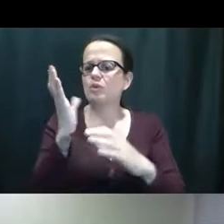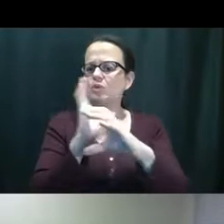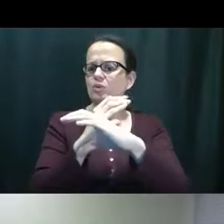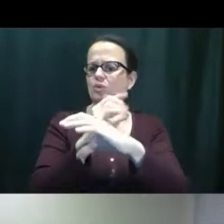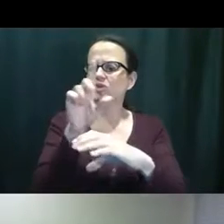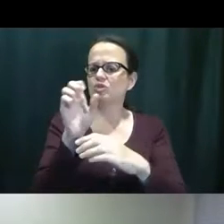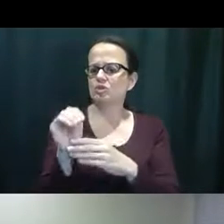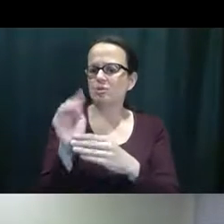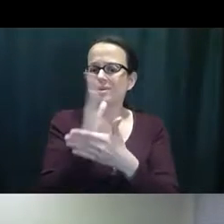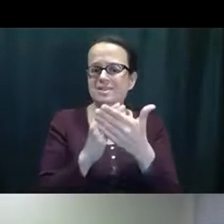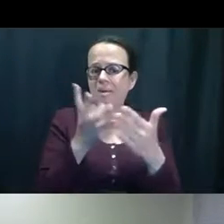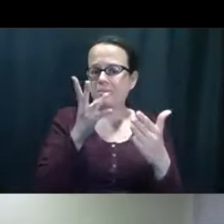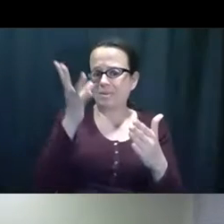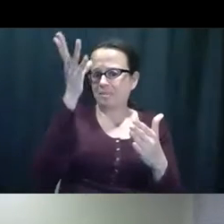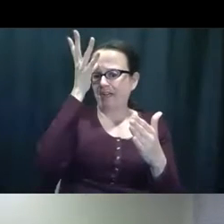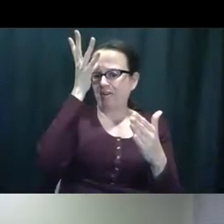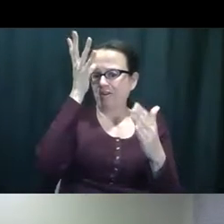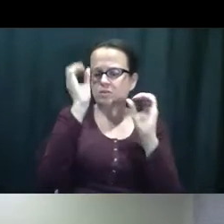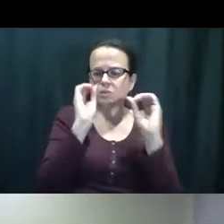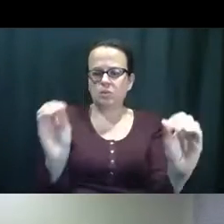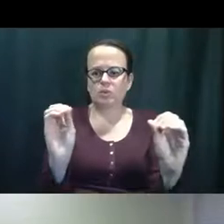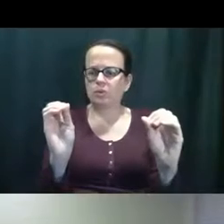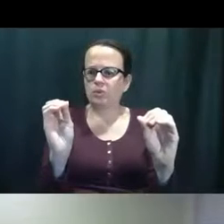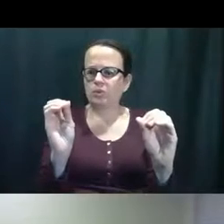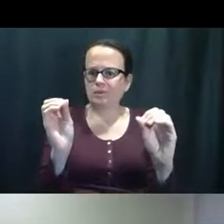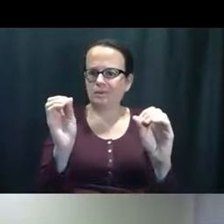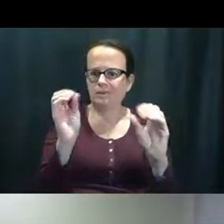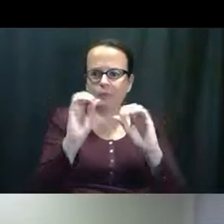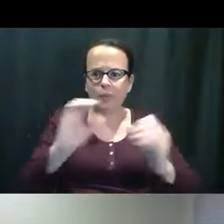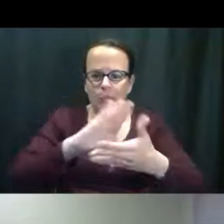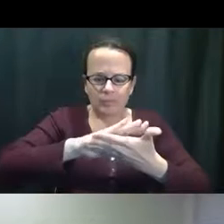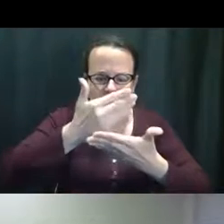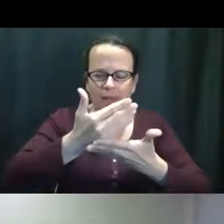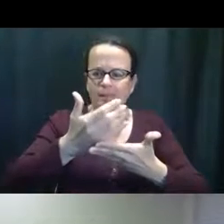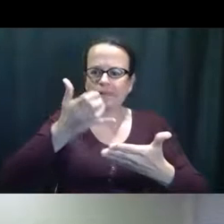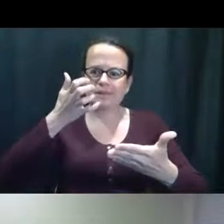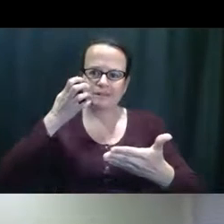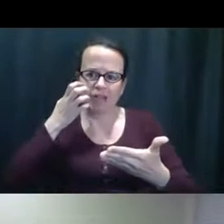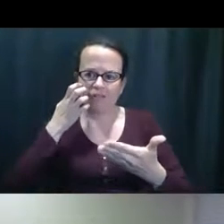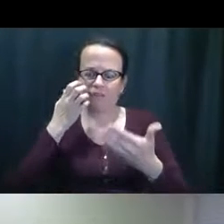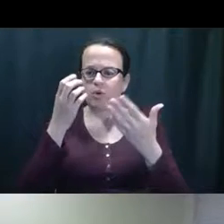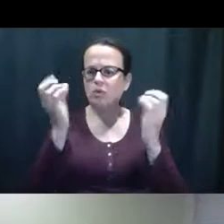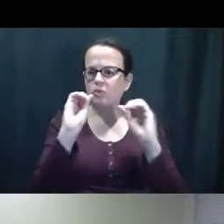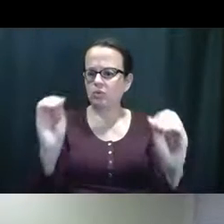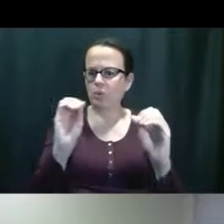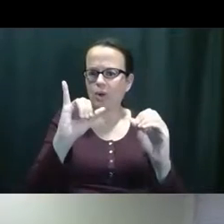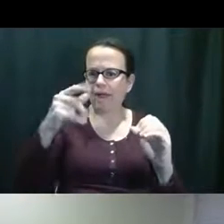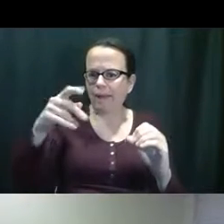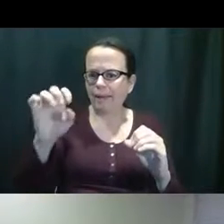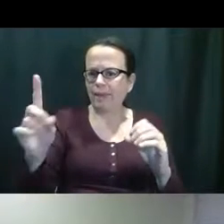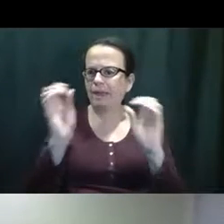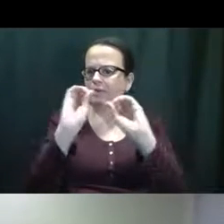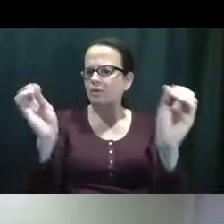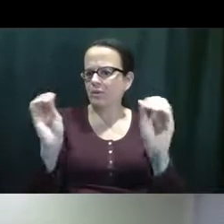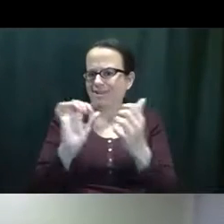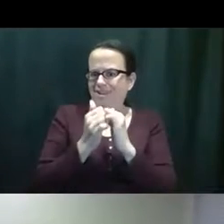clases y algunos y de los padres nunca habían estado ahí antes y algunos de ellos no tienen